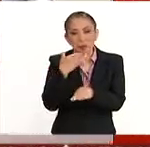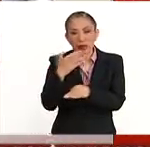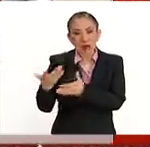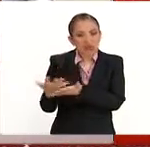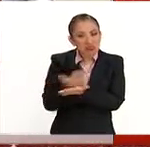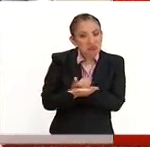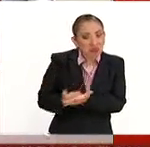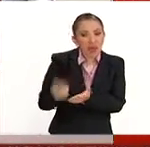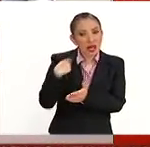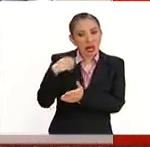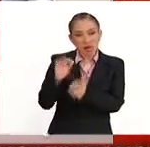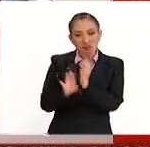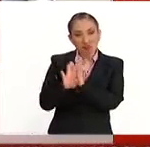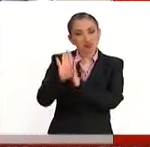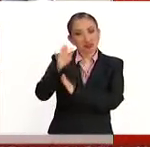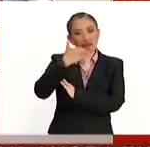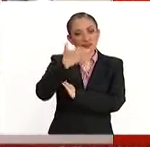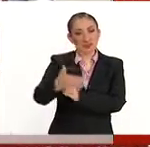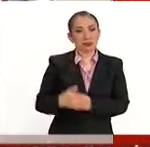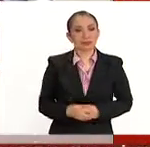remunerado y con posibilidades de crecer.